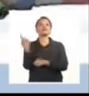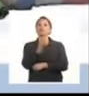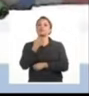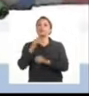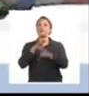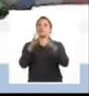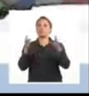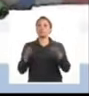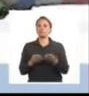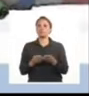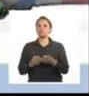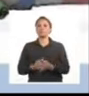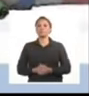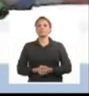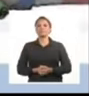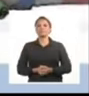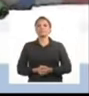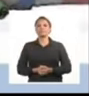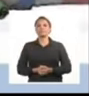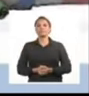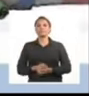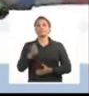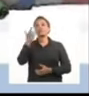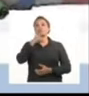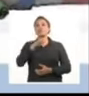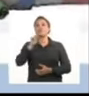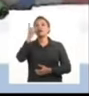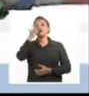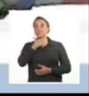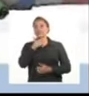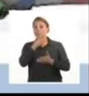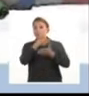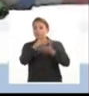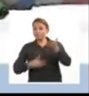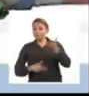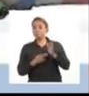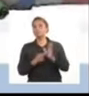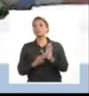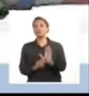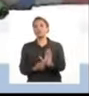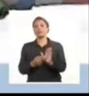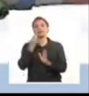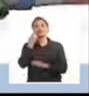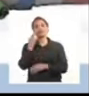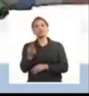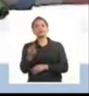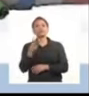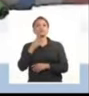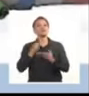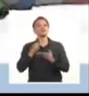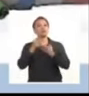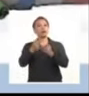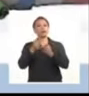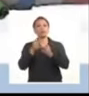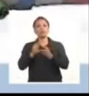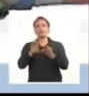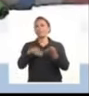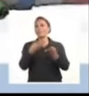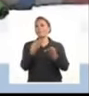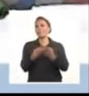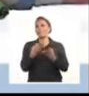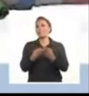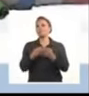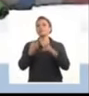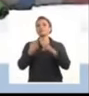hemisferio tiene un aval ampliamente reconocido de apoyar y contribuir sin reservas con toda propuesta legítima de